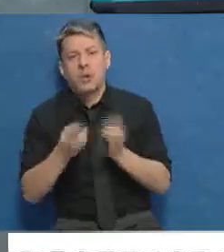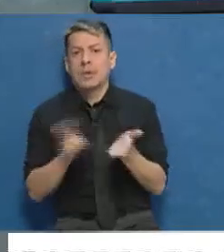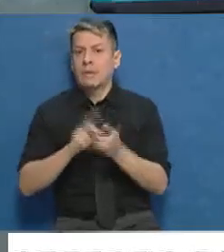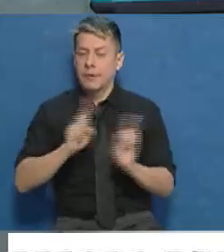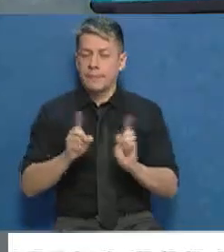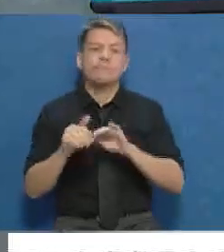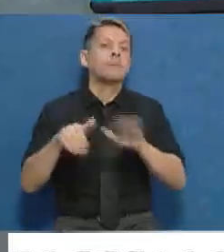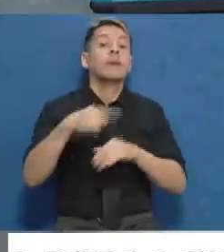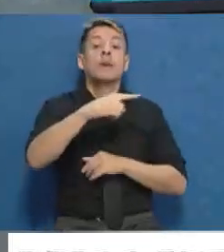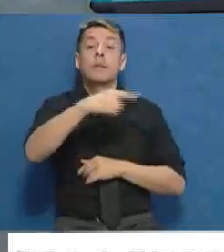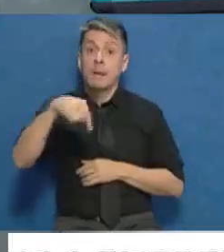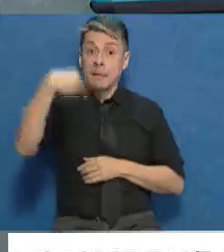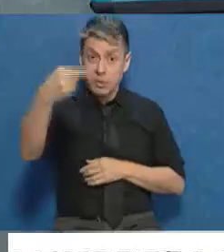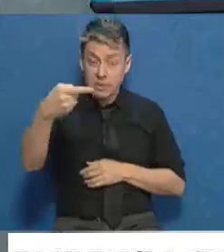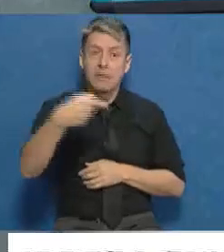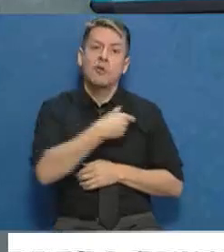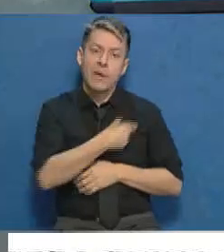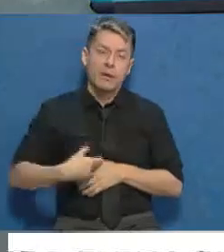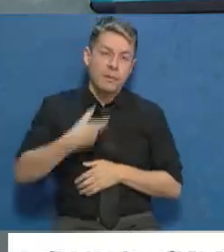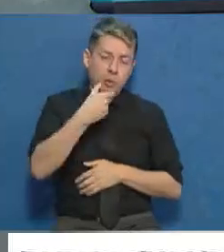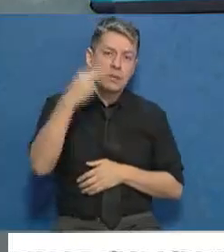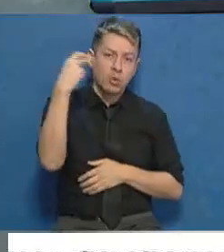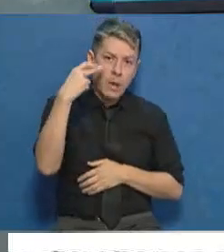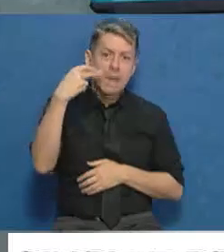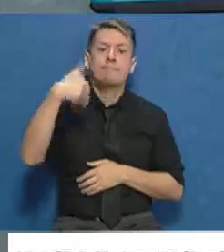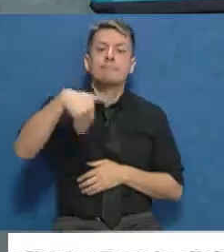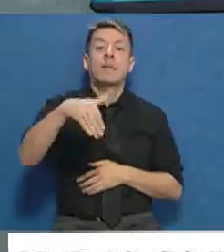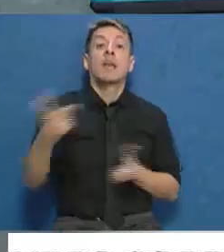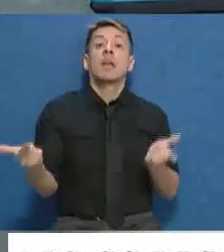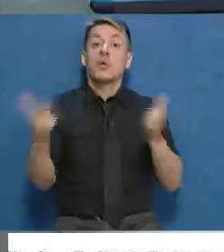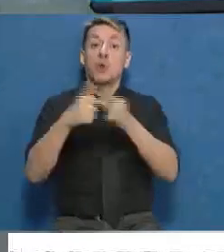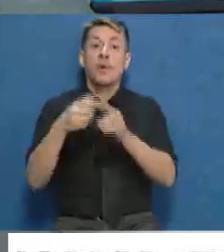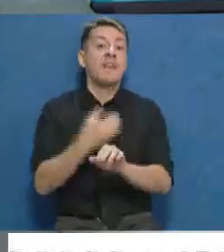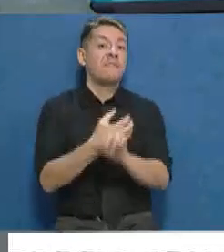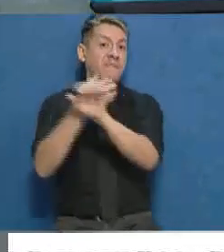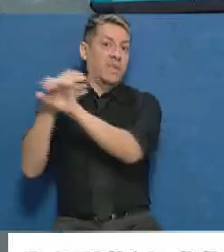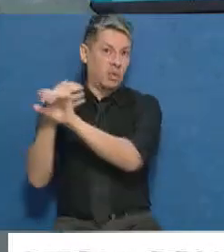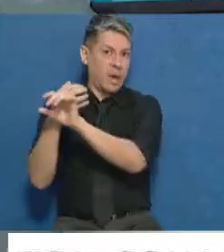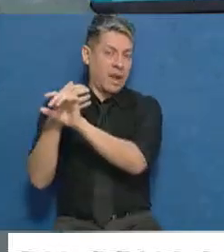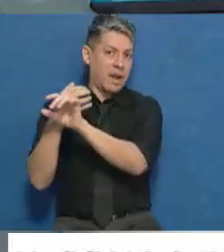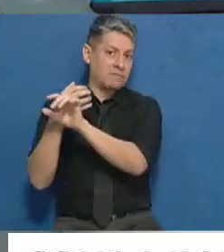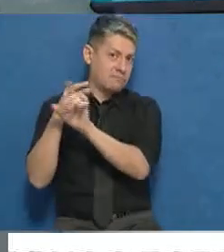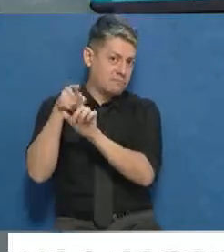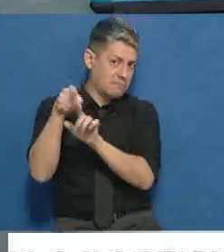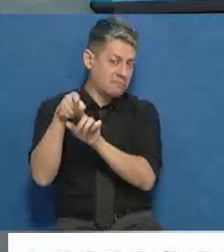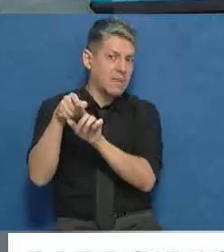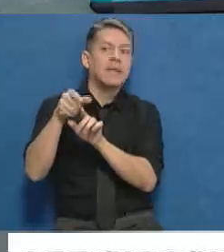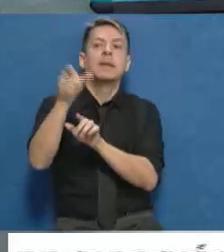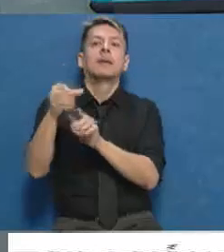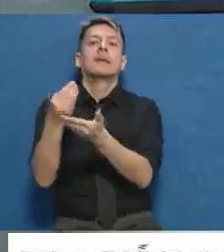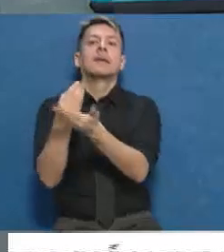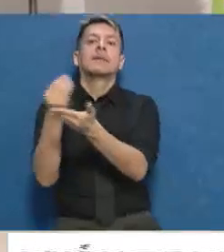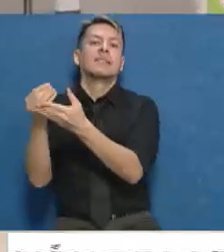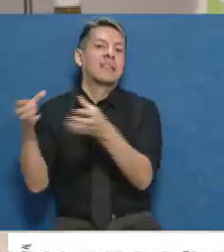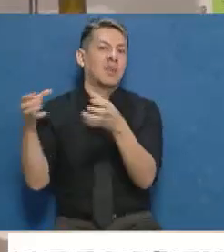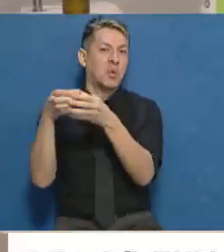Suárez, que ya vamos a hablar de él, va a estar en una reunión virtual, con, vía teleconferencia, con los representantes del